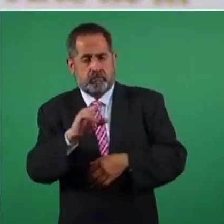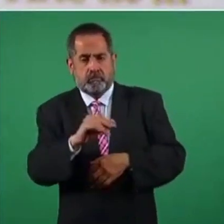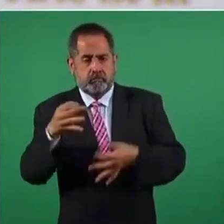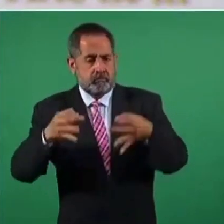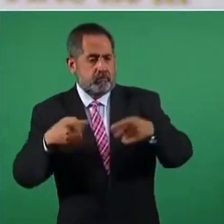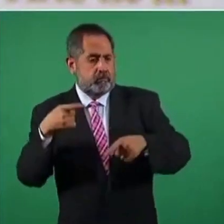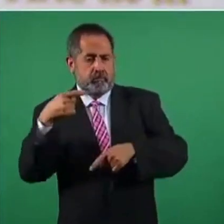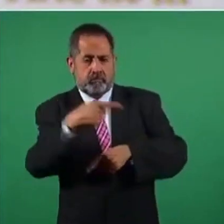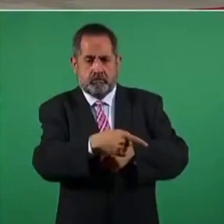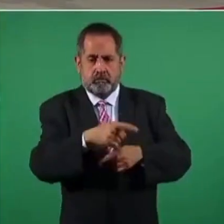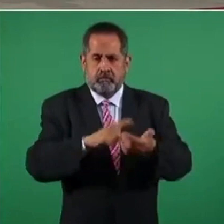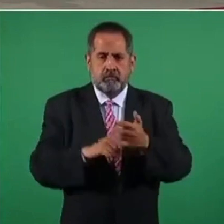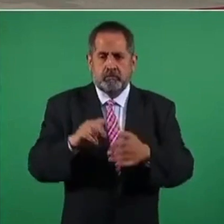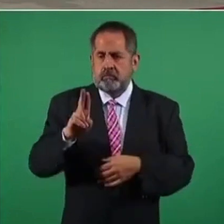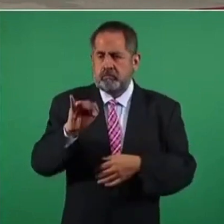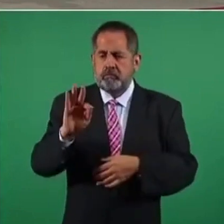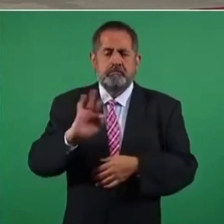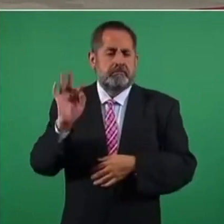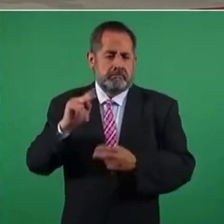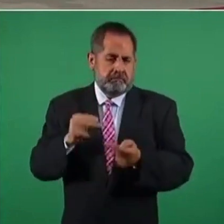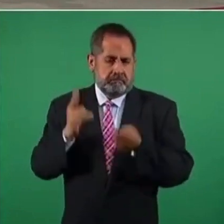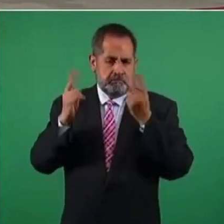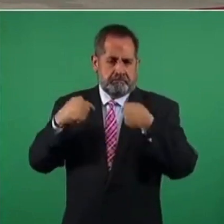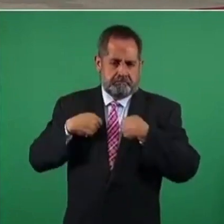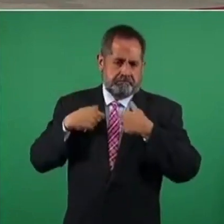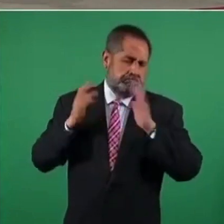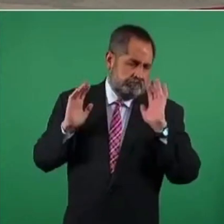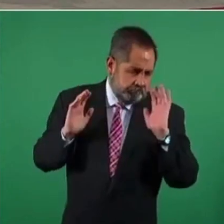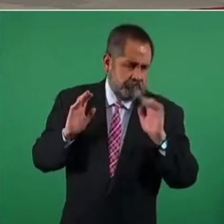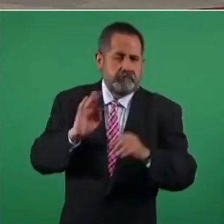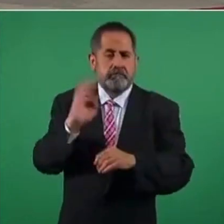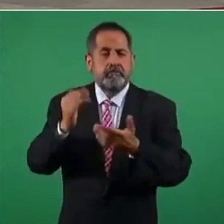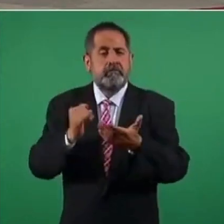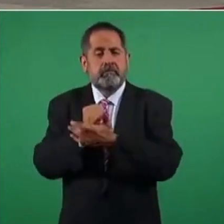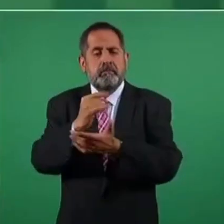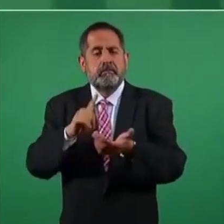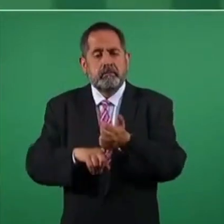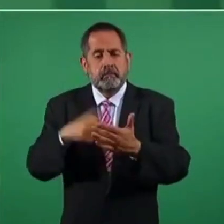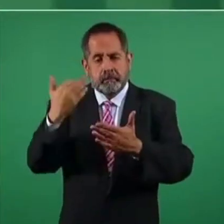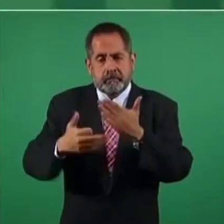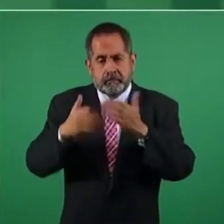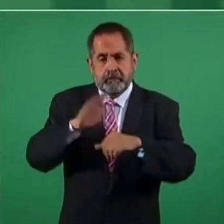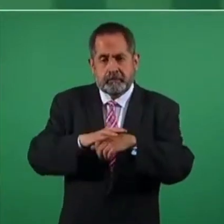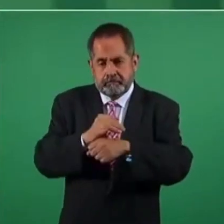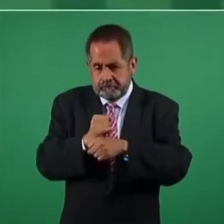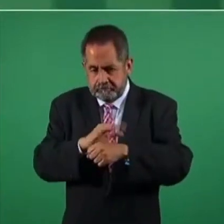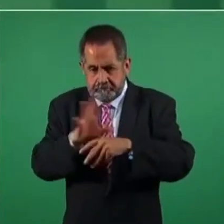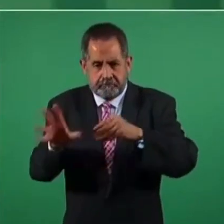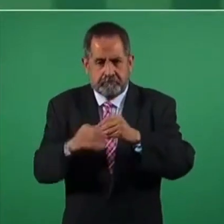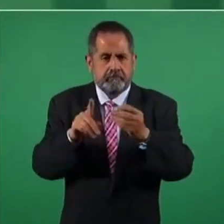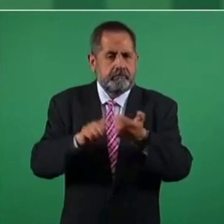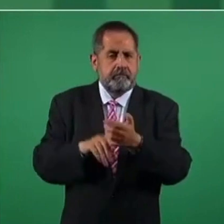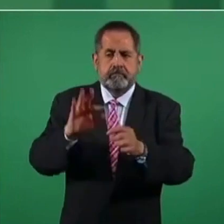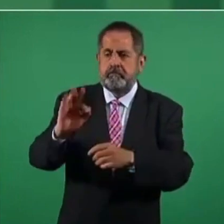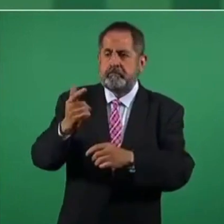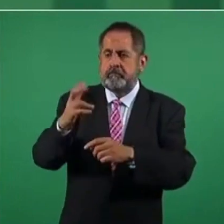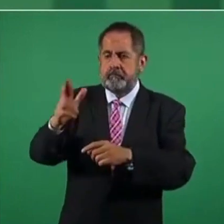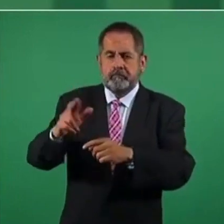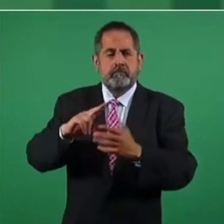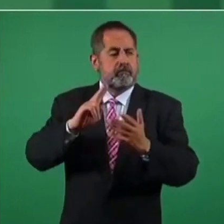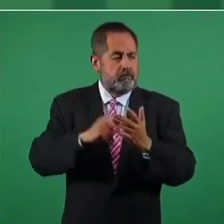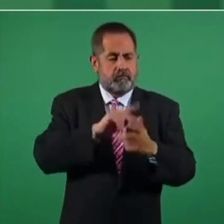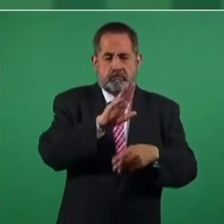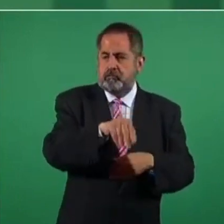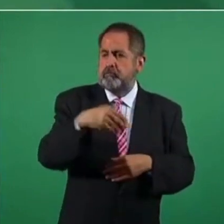penal por parte de la Unidad de Inteligencia Financiera, puede determinar que falta investigación por parte de la Fiscalía y devolver